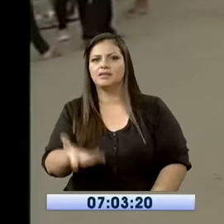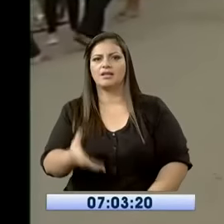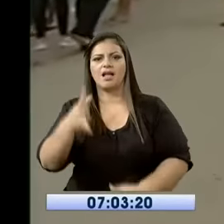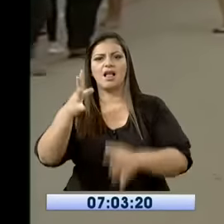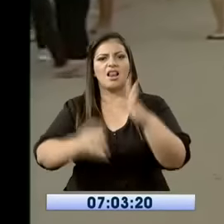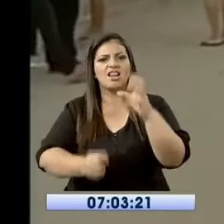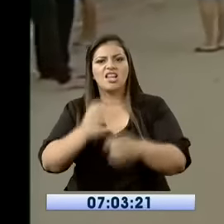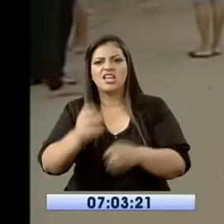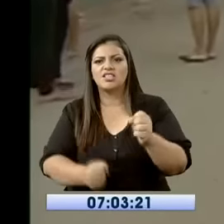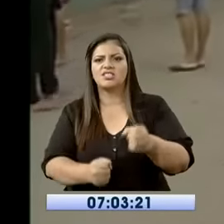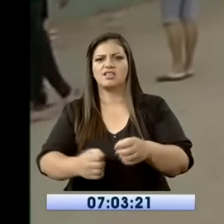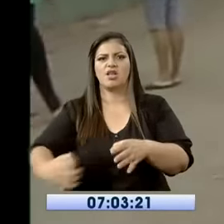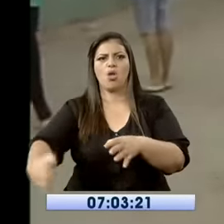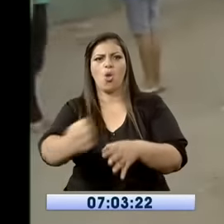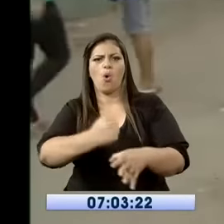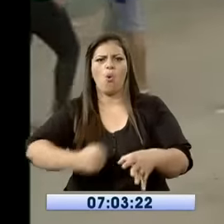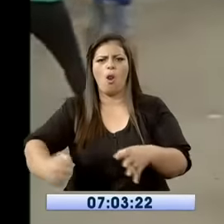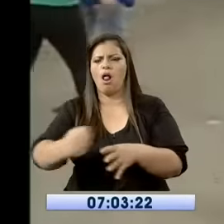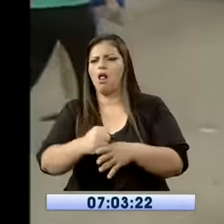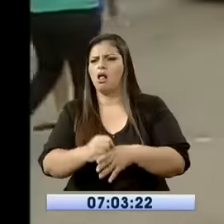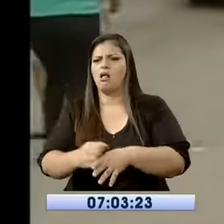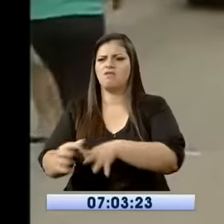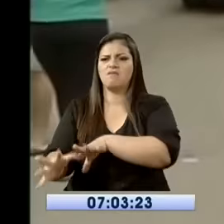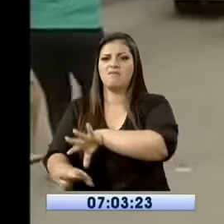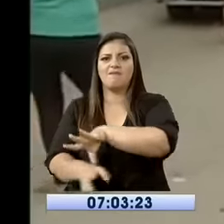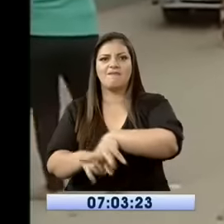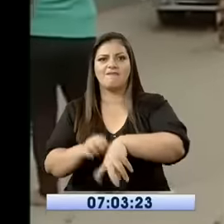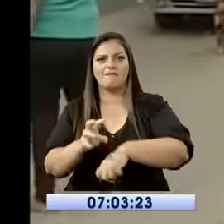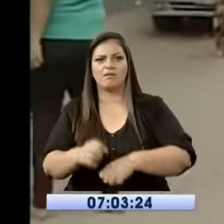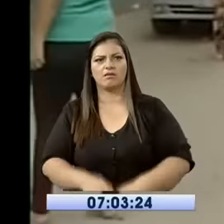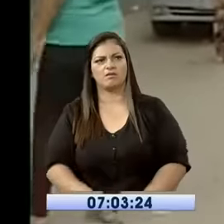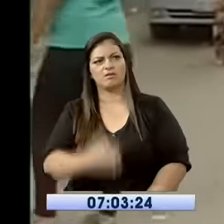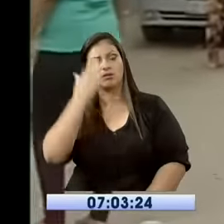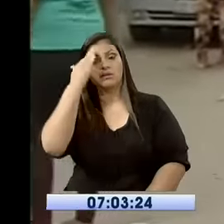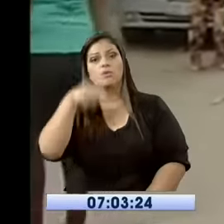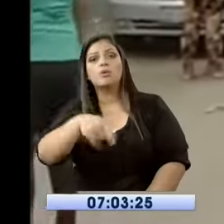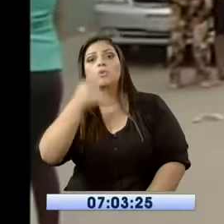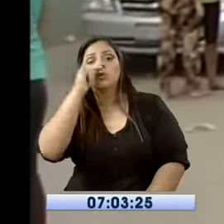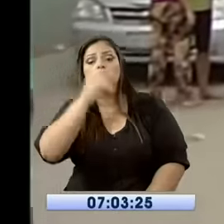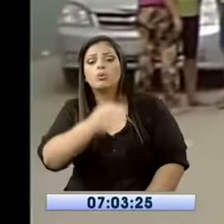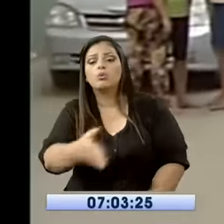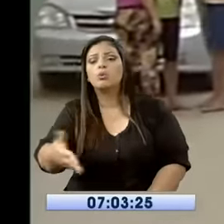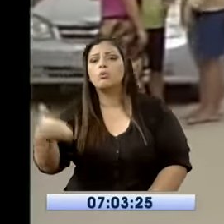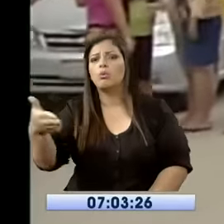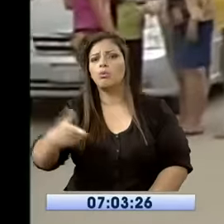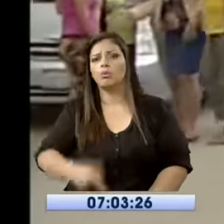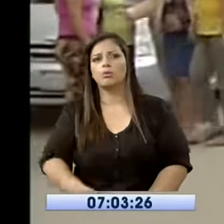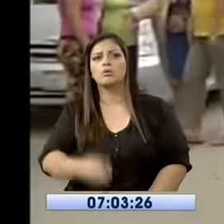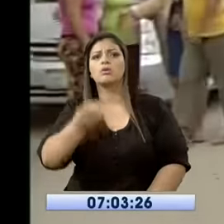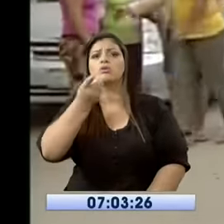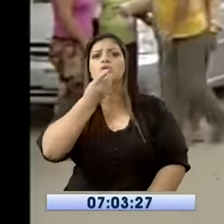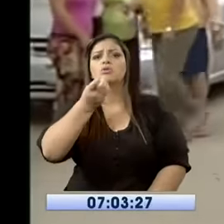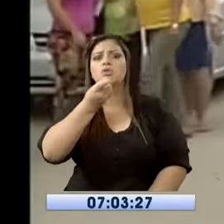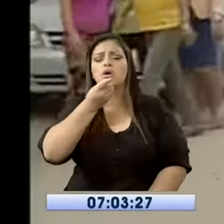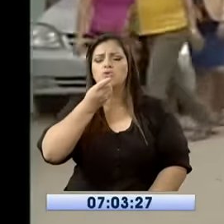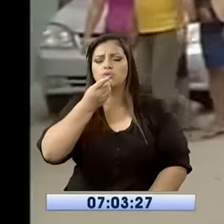leche y galletas que ellos tienen para desayunar mientras reciben